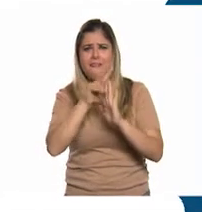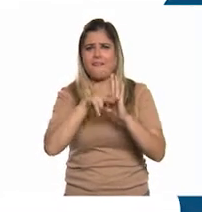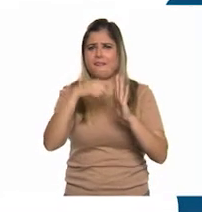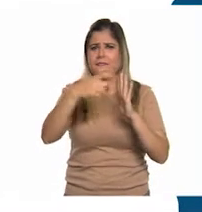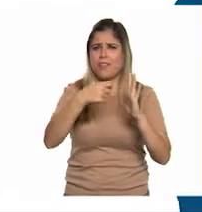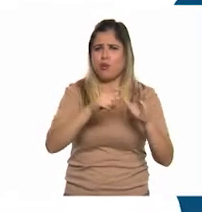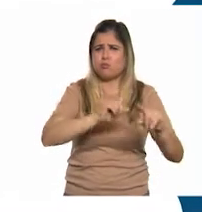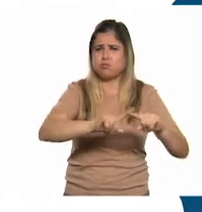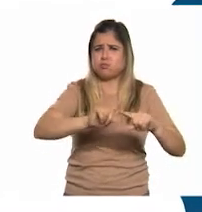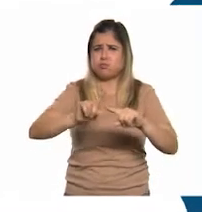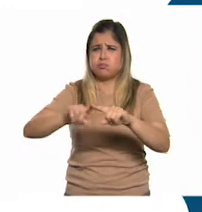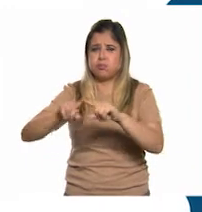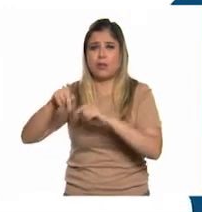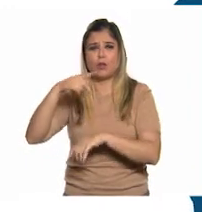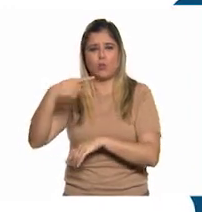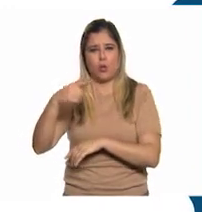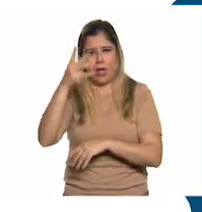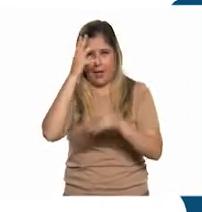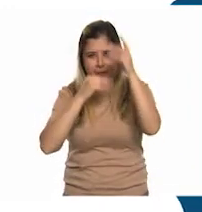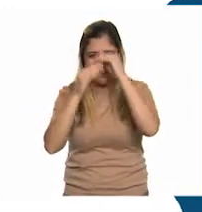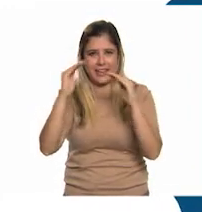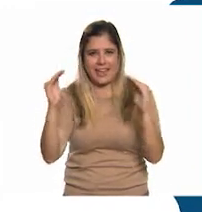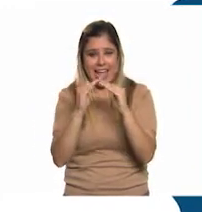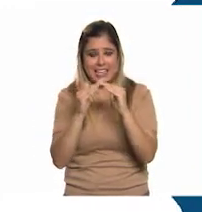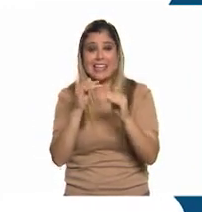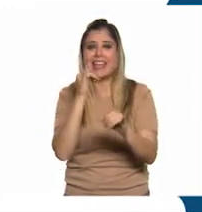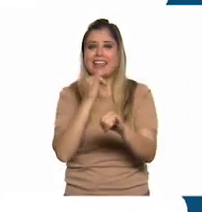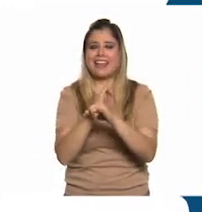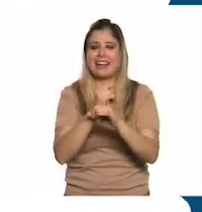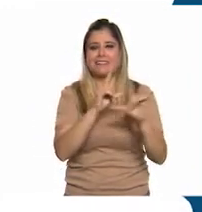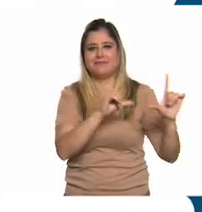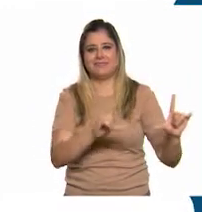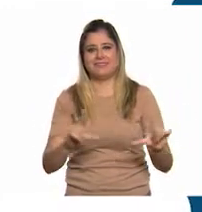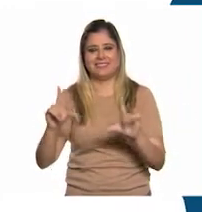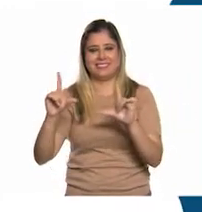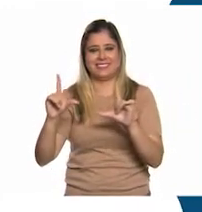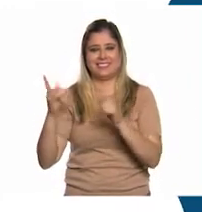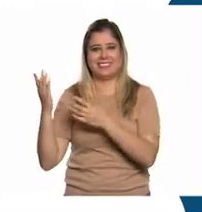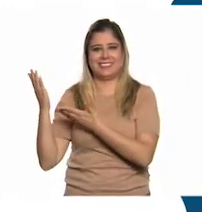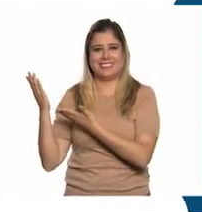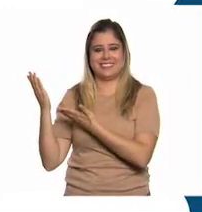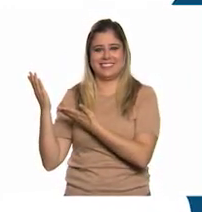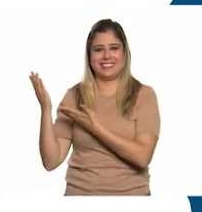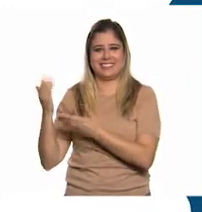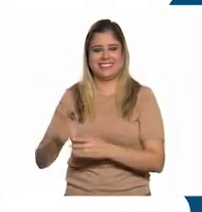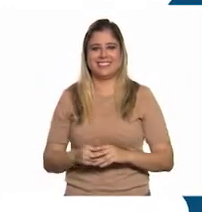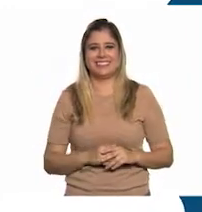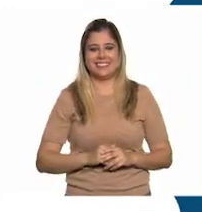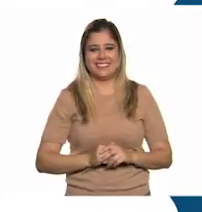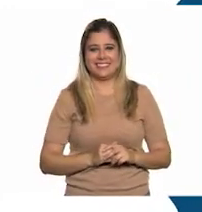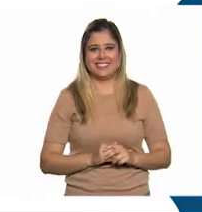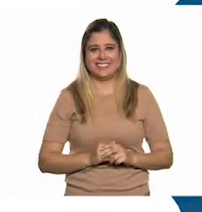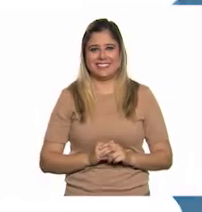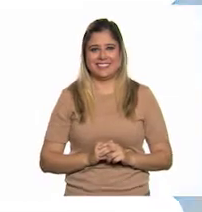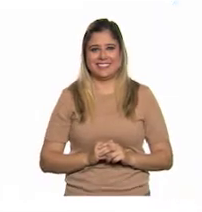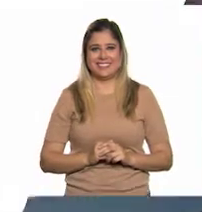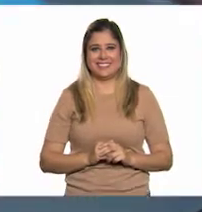los puedes encontrar en la siguiente liga aprendeencasa.cep.gob.mx